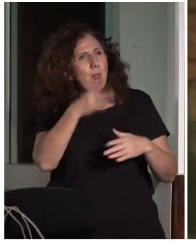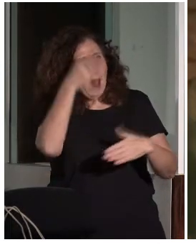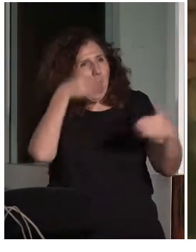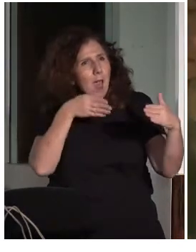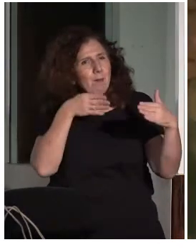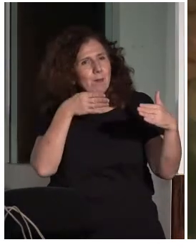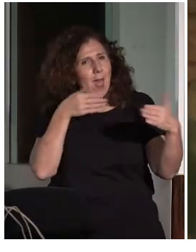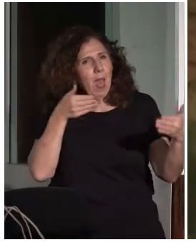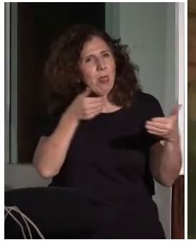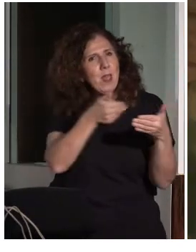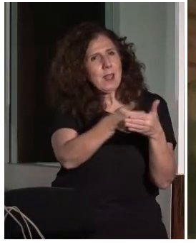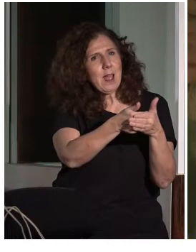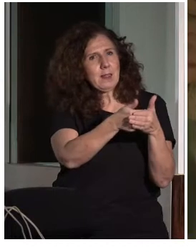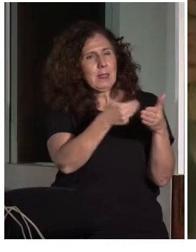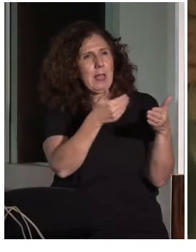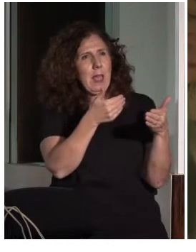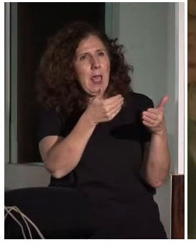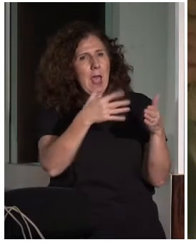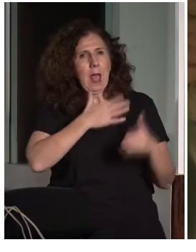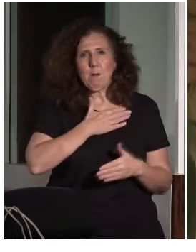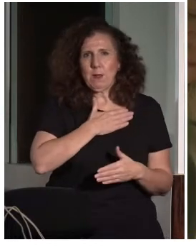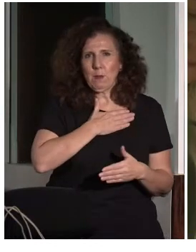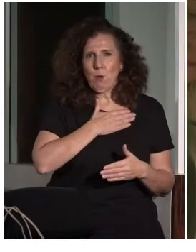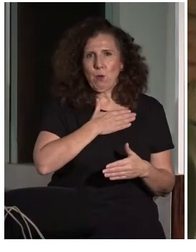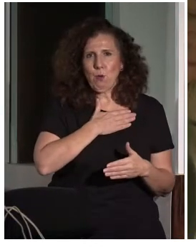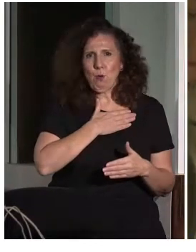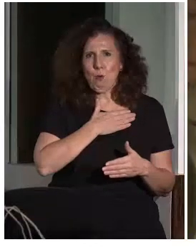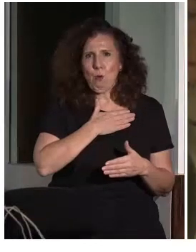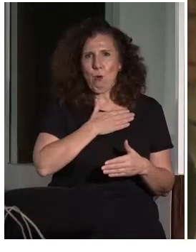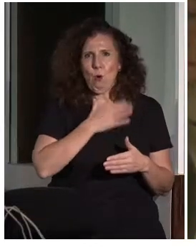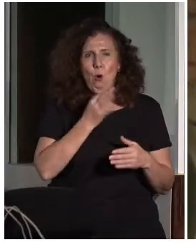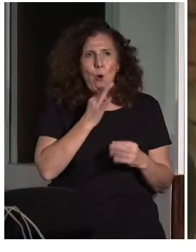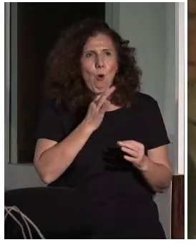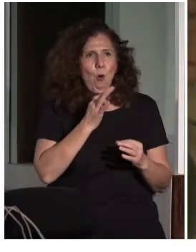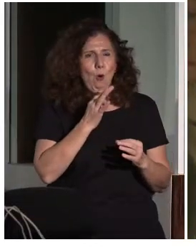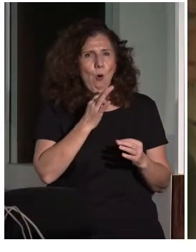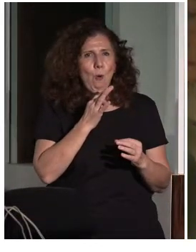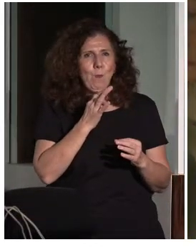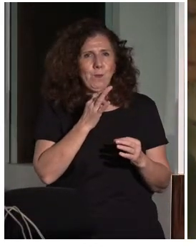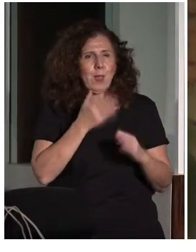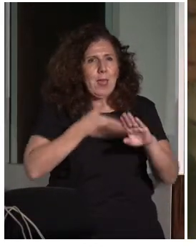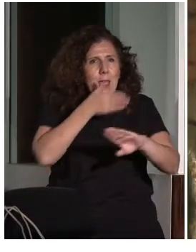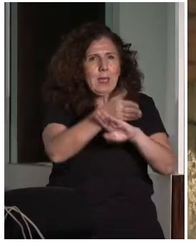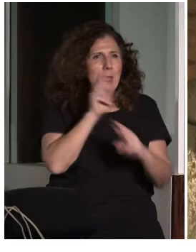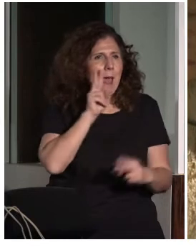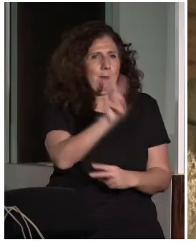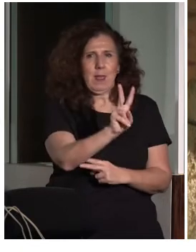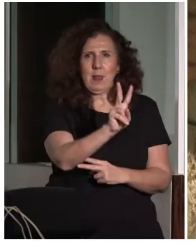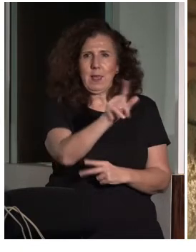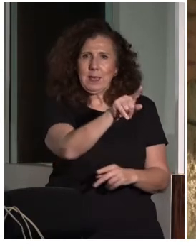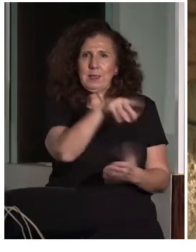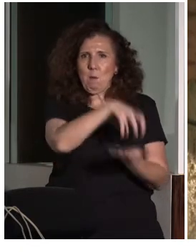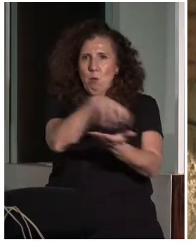tienen un referente, difícilmente van a optar por visitar, por conocer ese patrimonio. Y, si lo hacen,